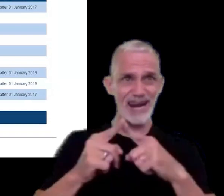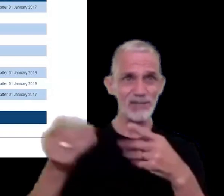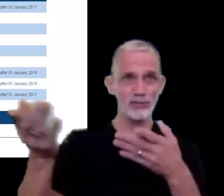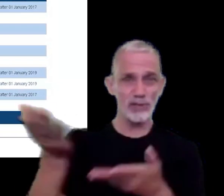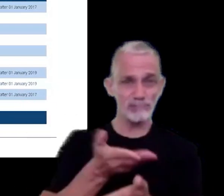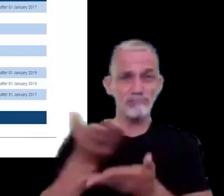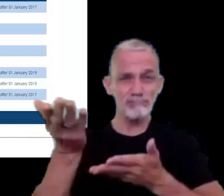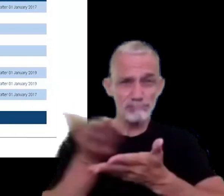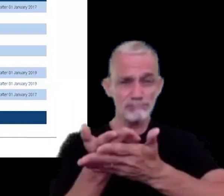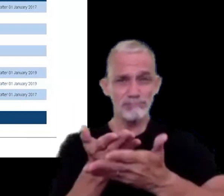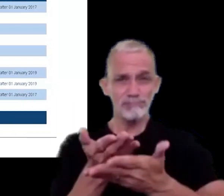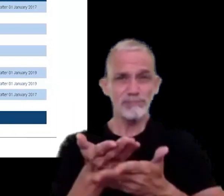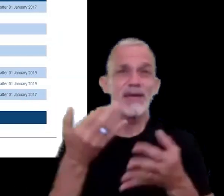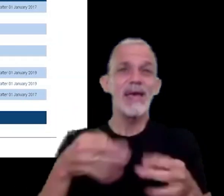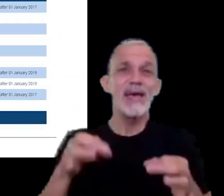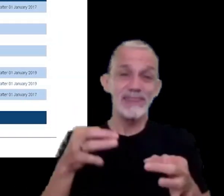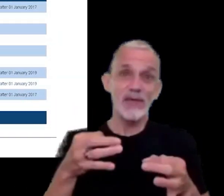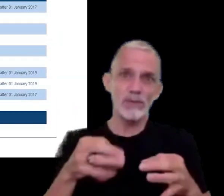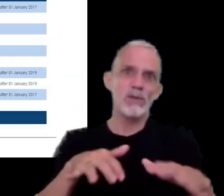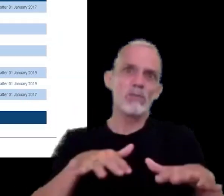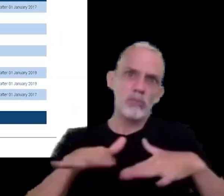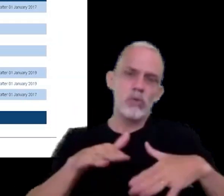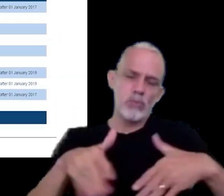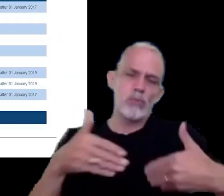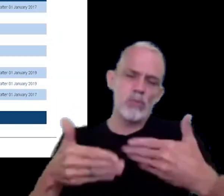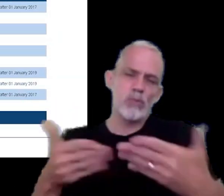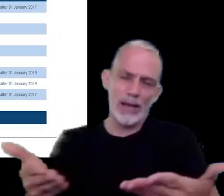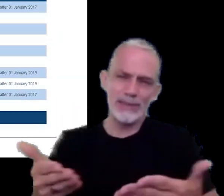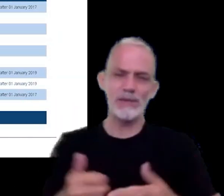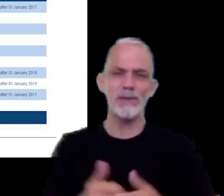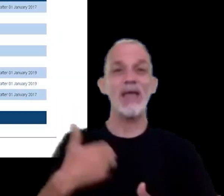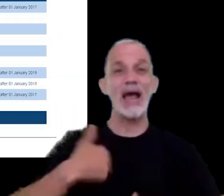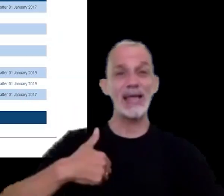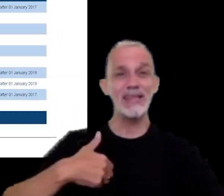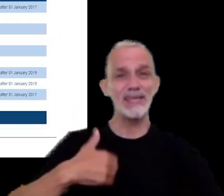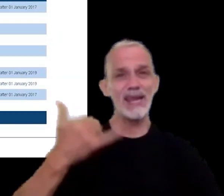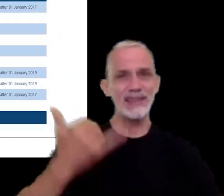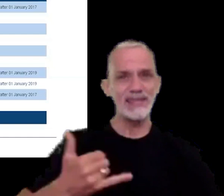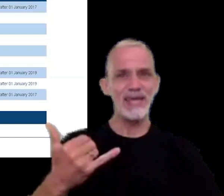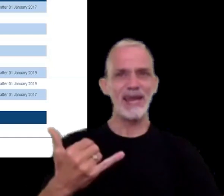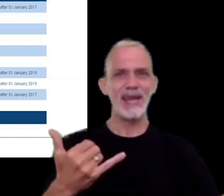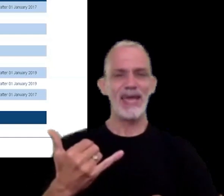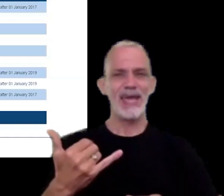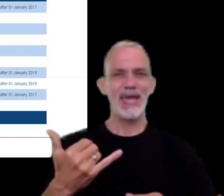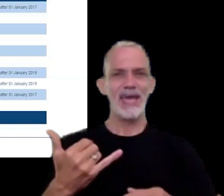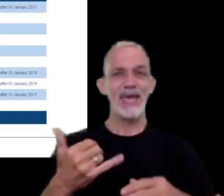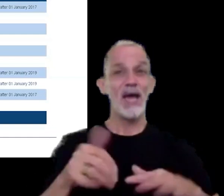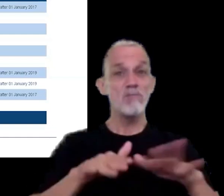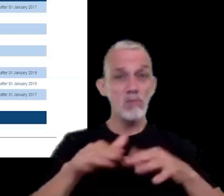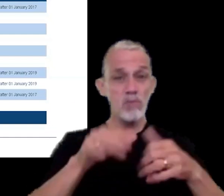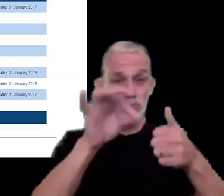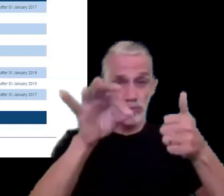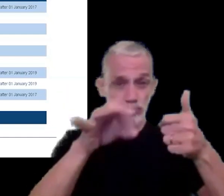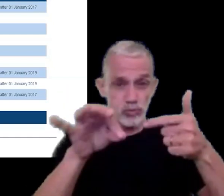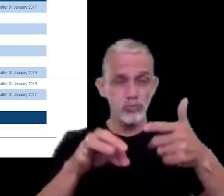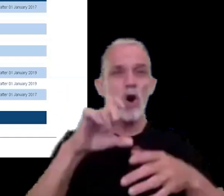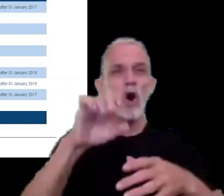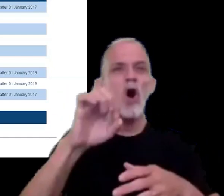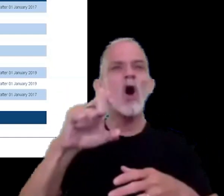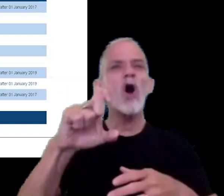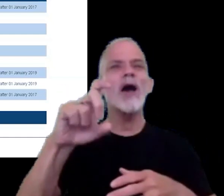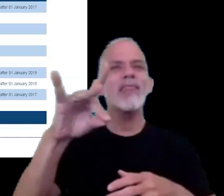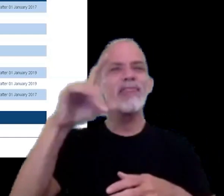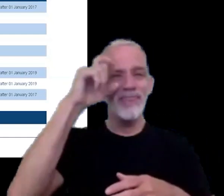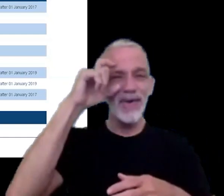tienen que estar activas Argentina tiene activadas según la OCDE